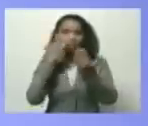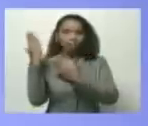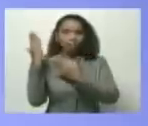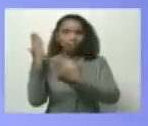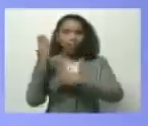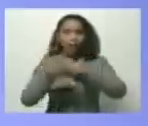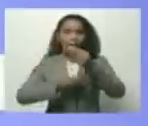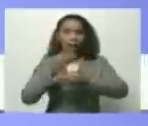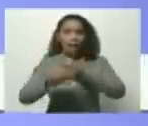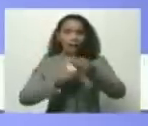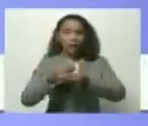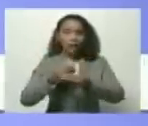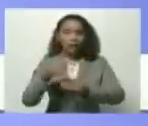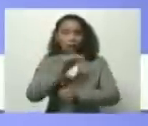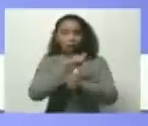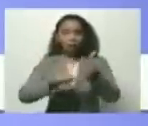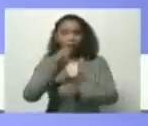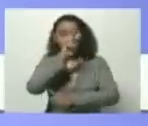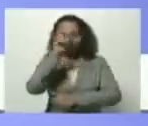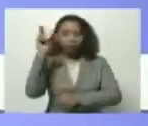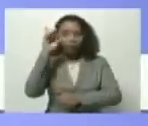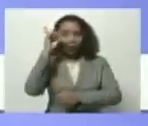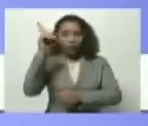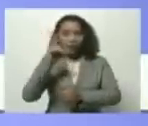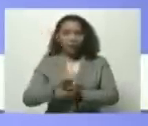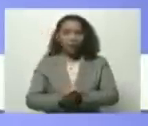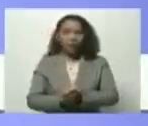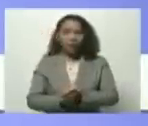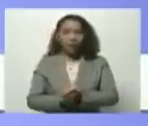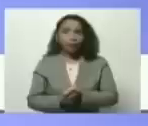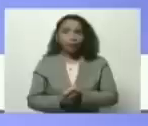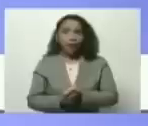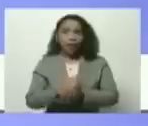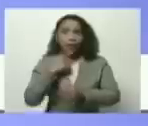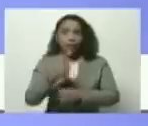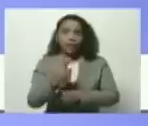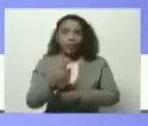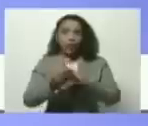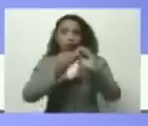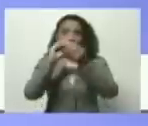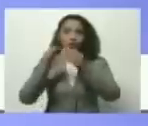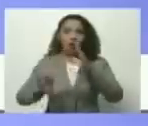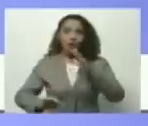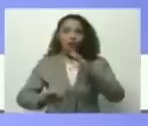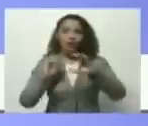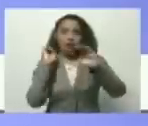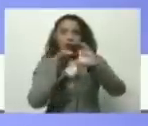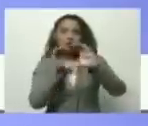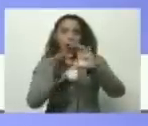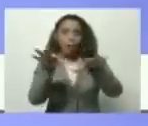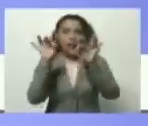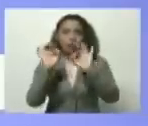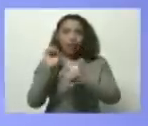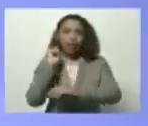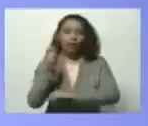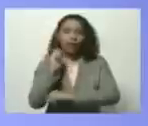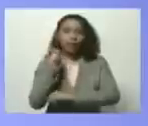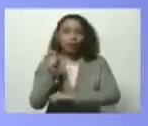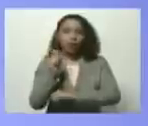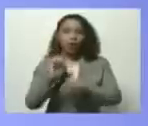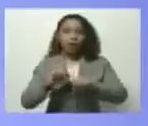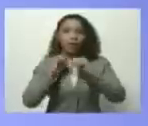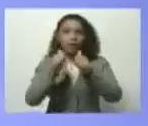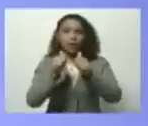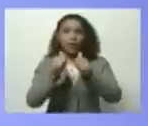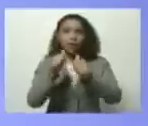vicepresidenta ejecutiva de la república doctora Delcy Rodríguez destacando la creación de un fondo especial de financiamiento inicialmente